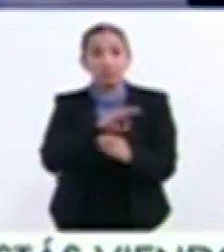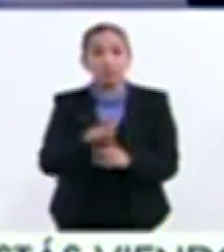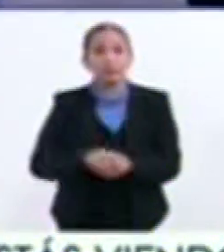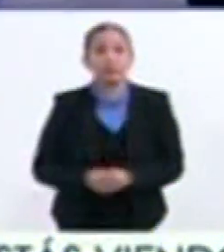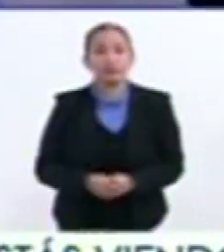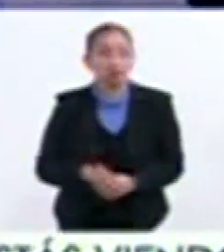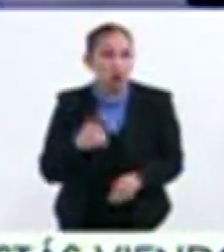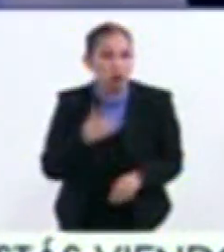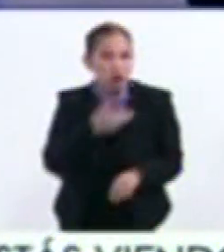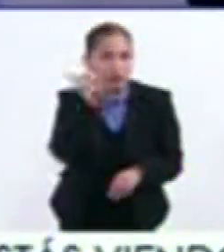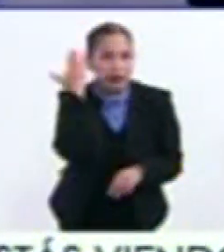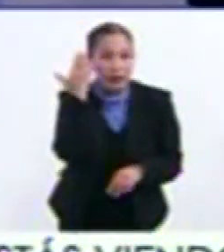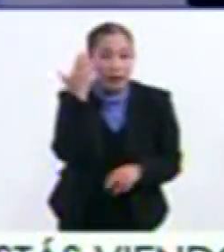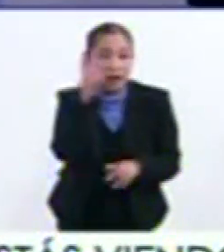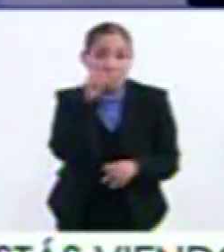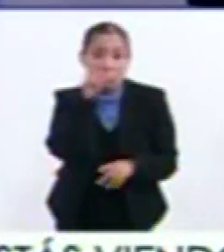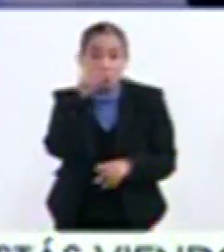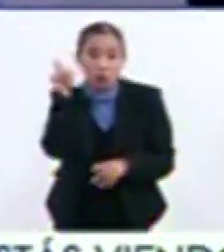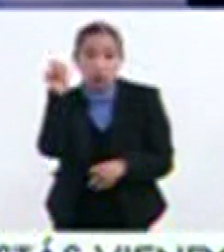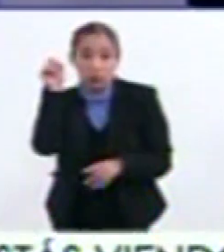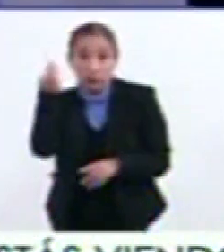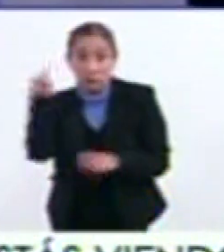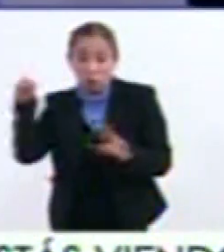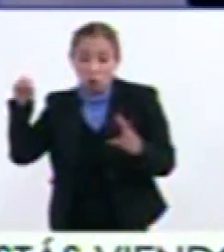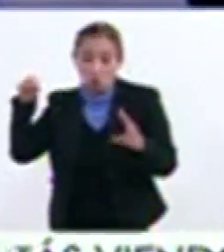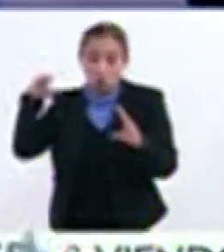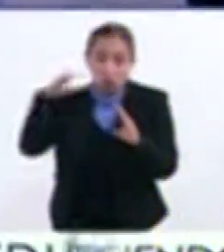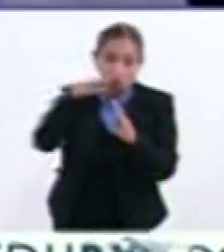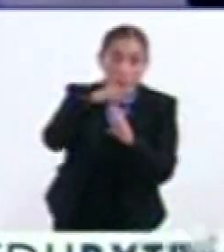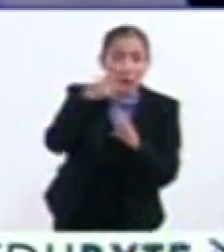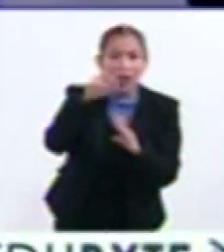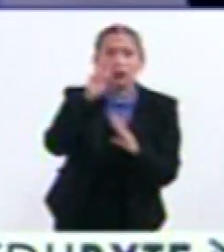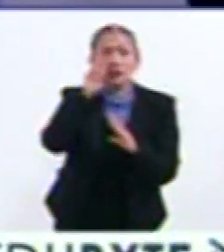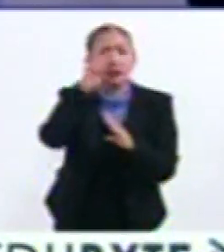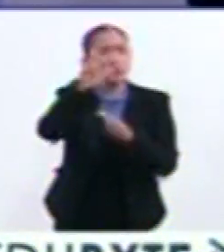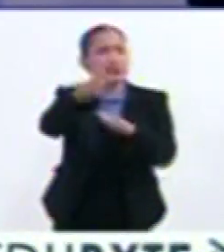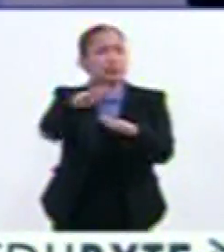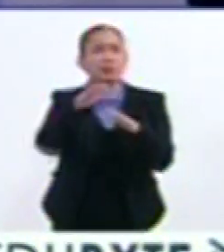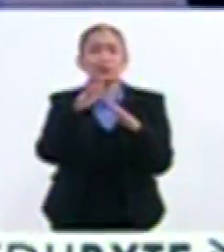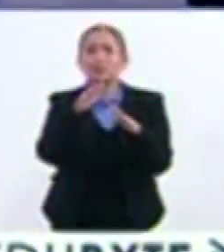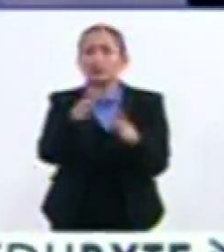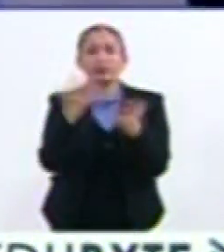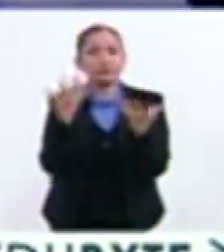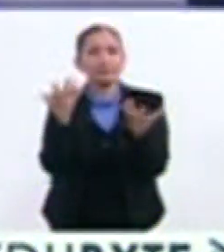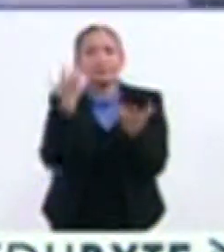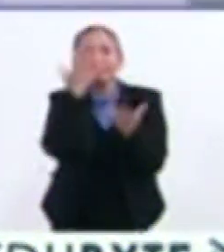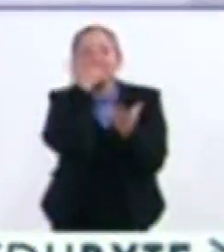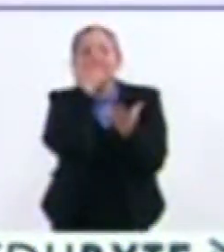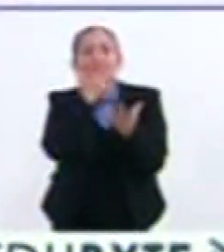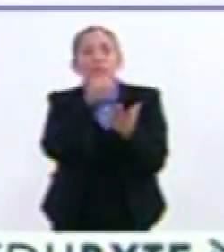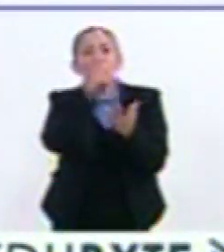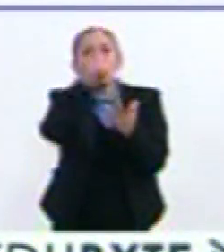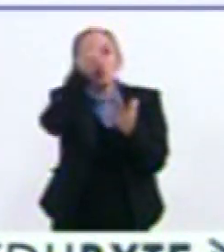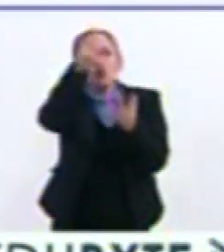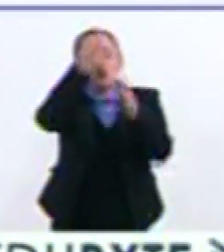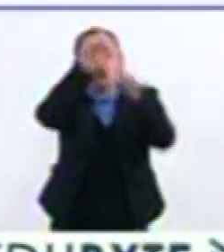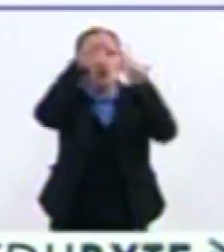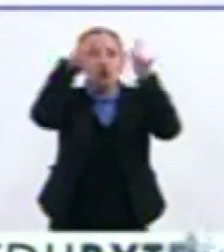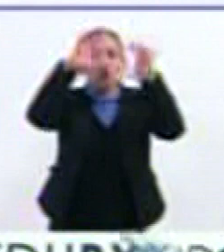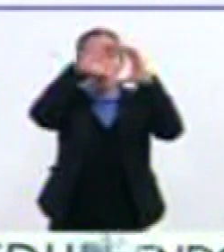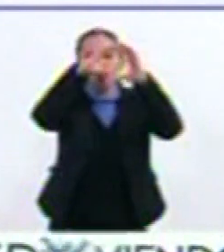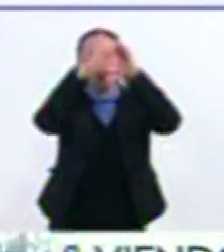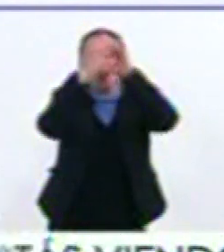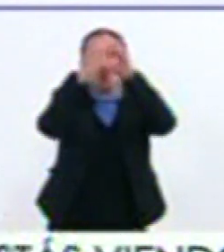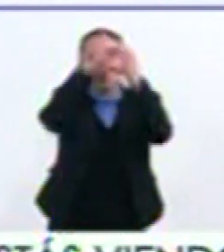Yo no sé si sea un efecto De lo que sucedió ayer Pero se veía con esta luz Una